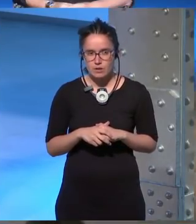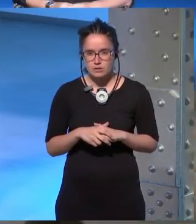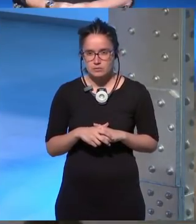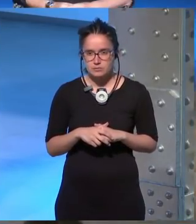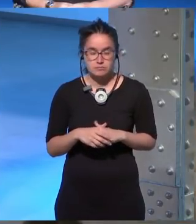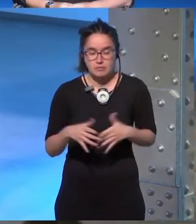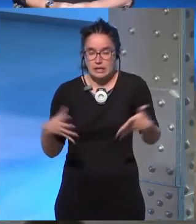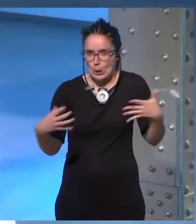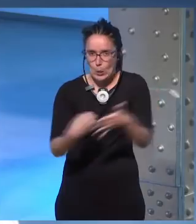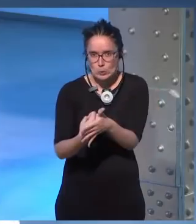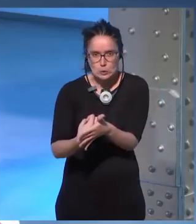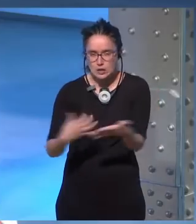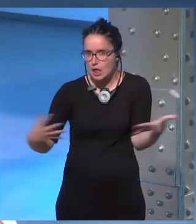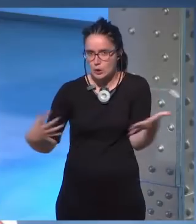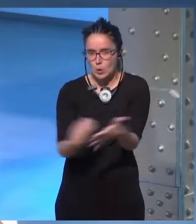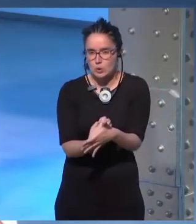de todo